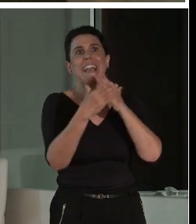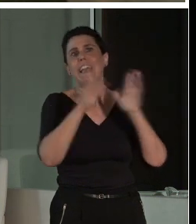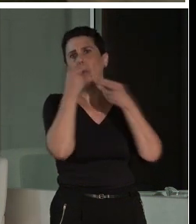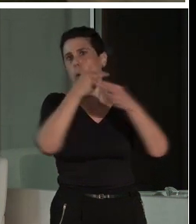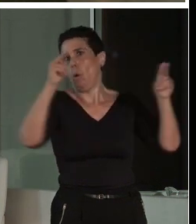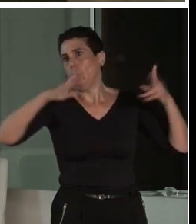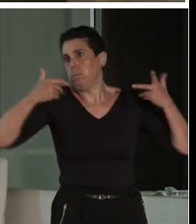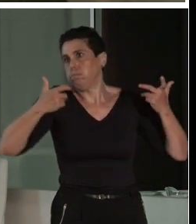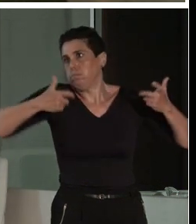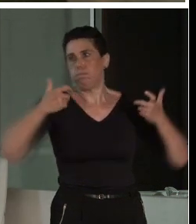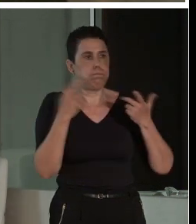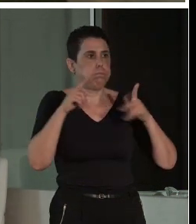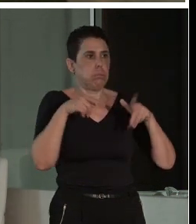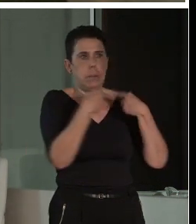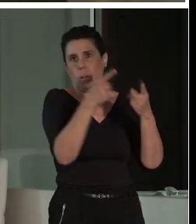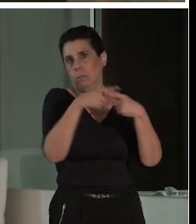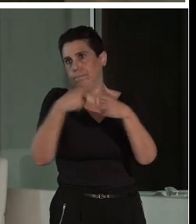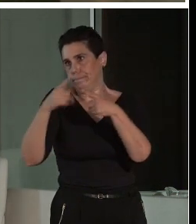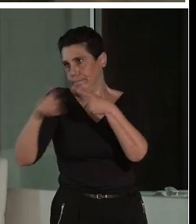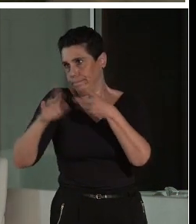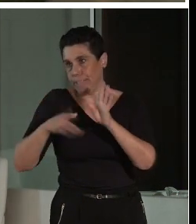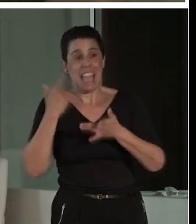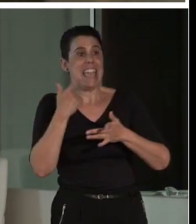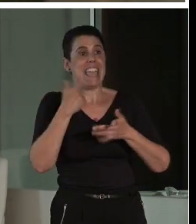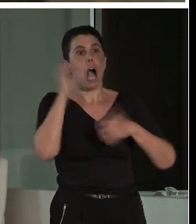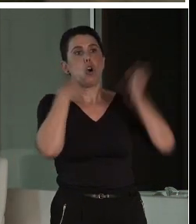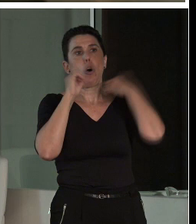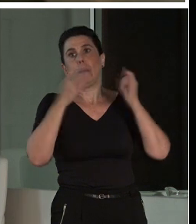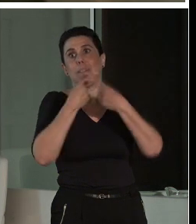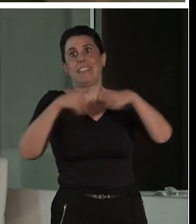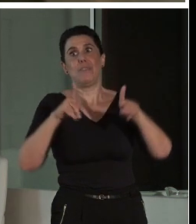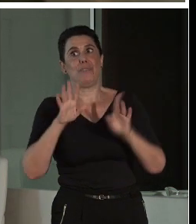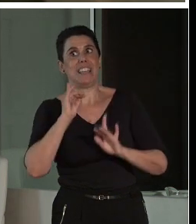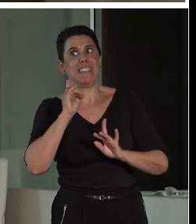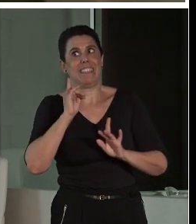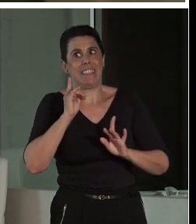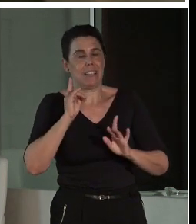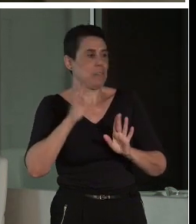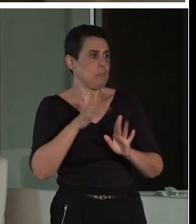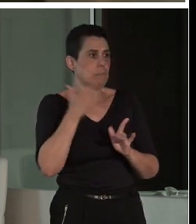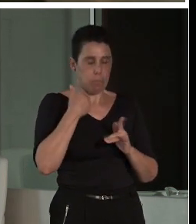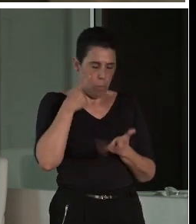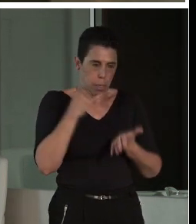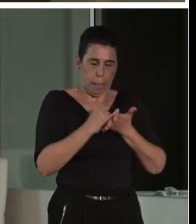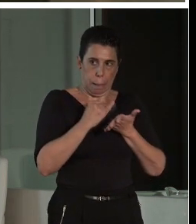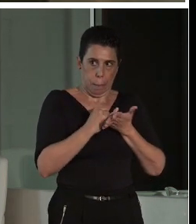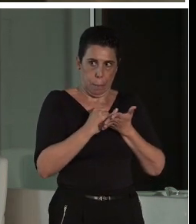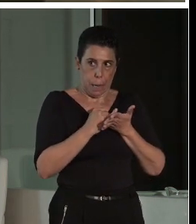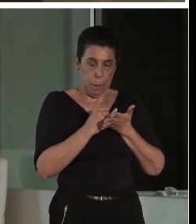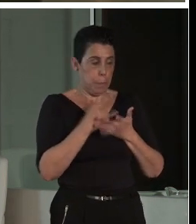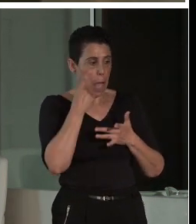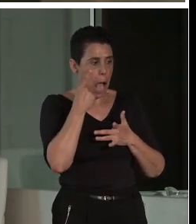mañana, se comportan de manera diferente dependiendo de quiénes sean. Vale, pues yo compruebo si tiene